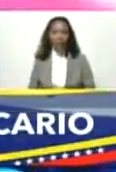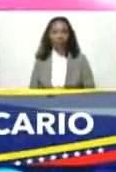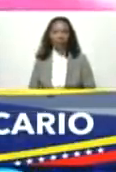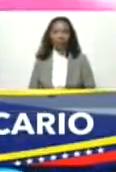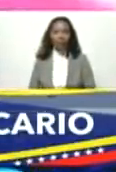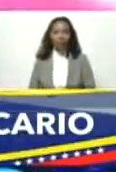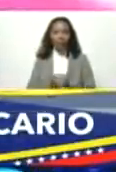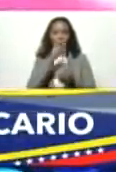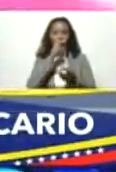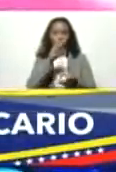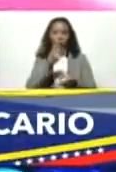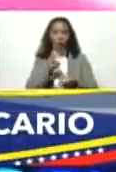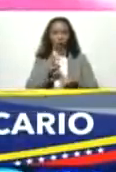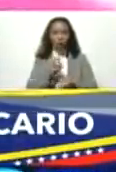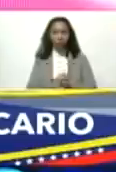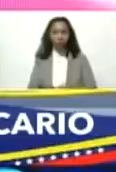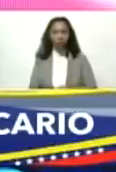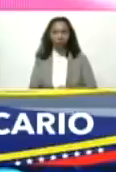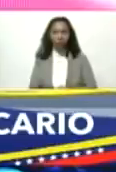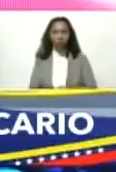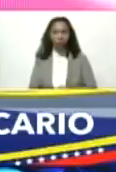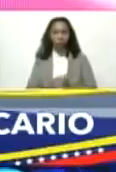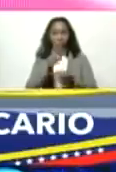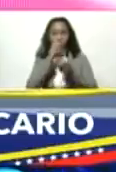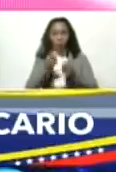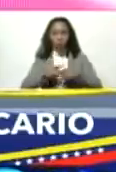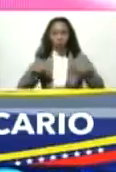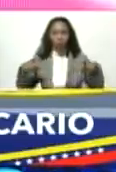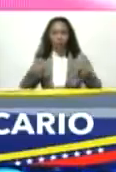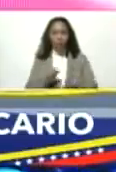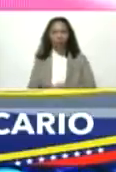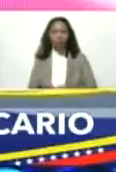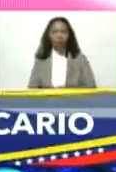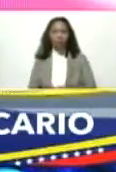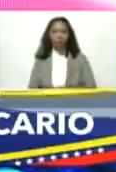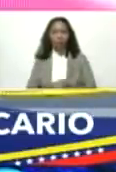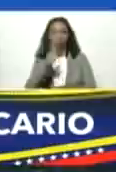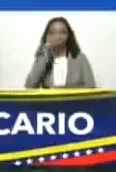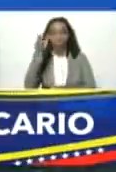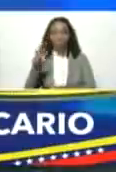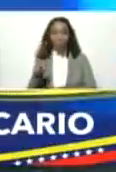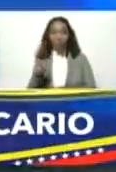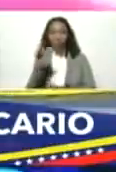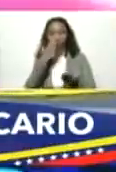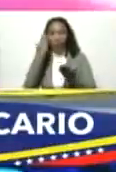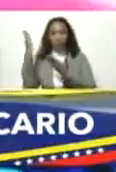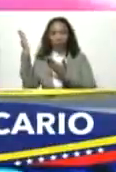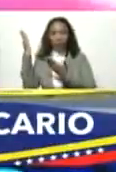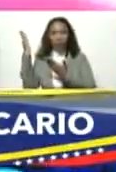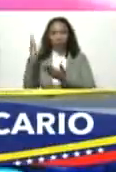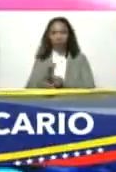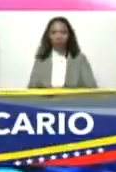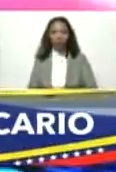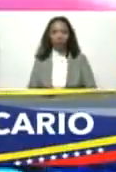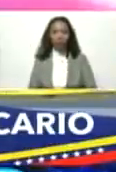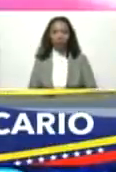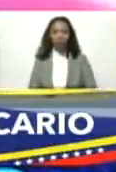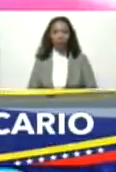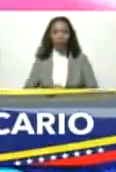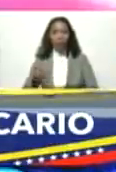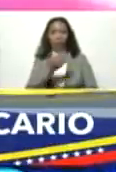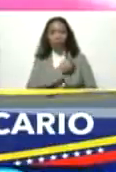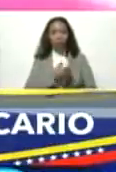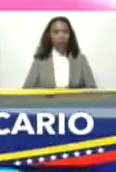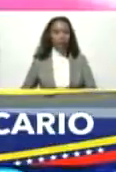Banco Bancrecer Randolfo Díaz Muñoz bienvenido el presidente